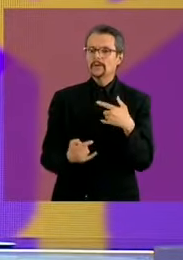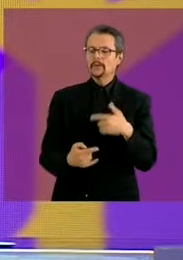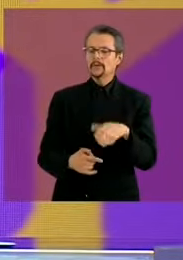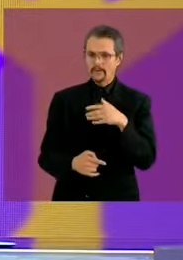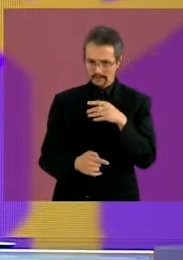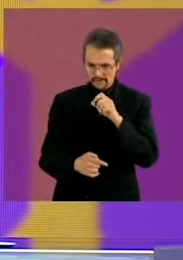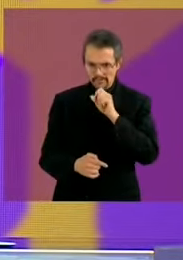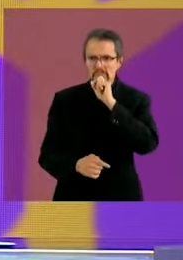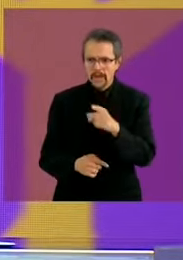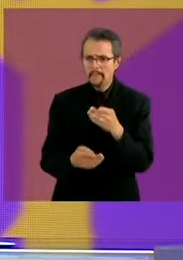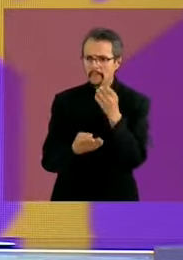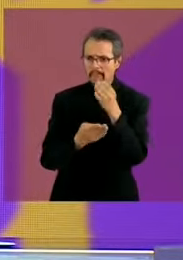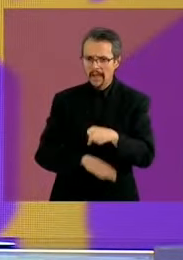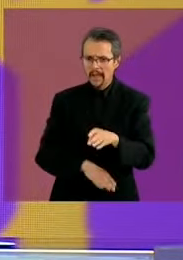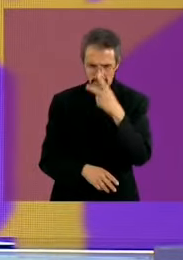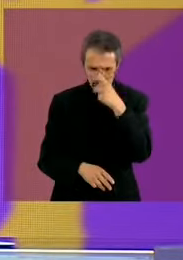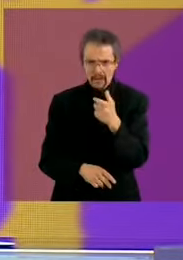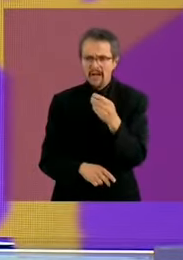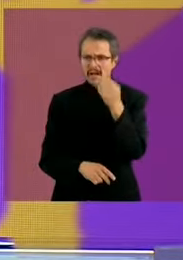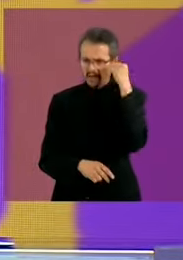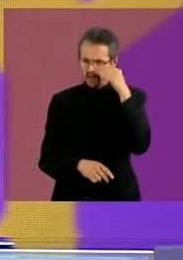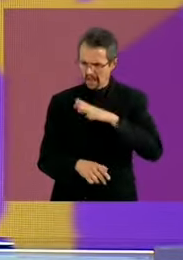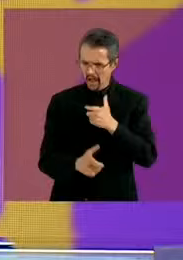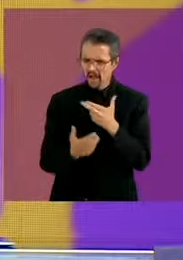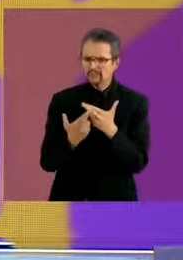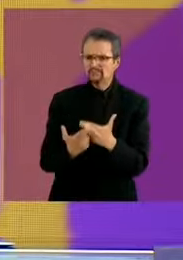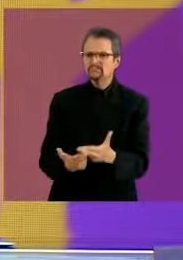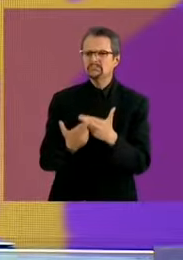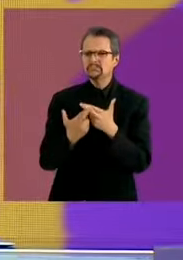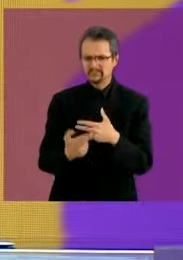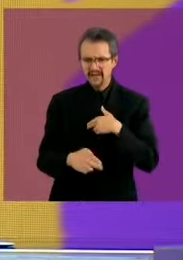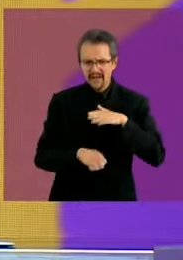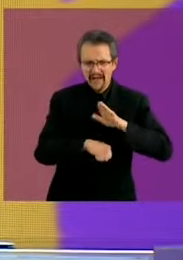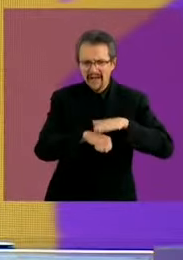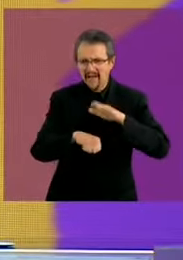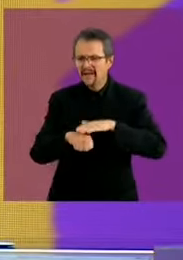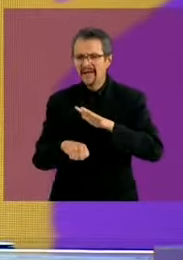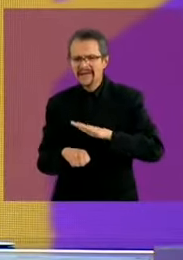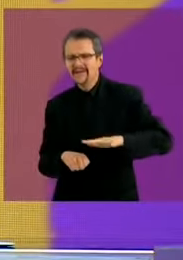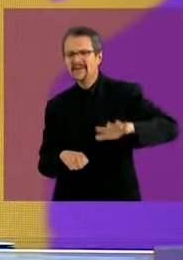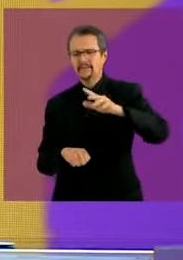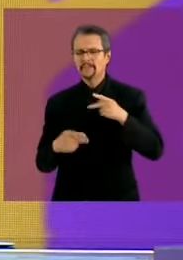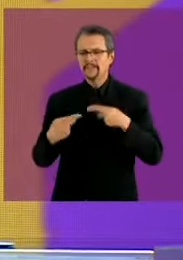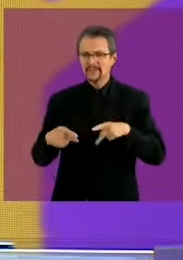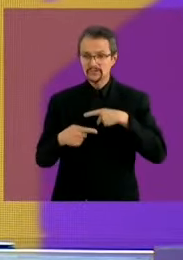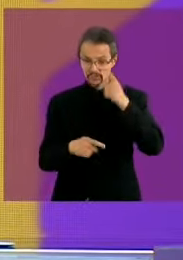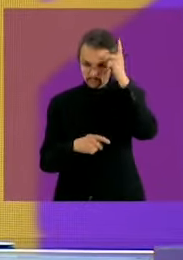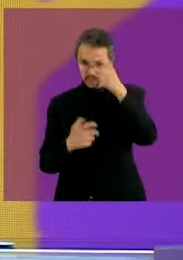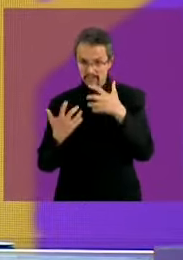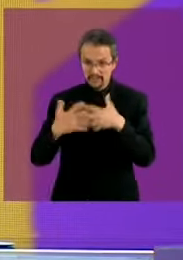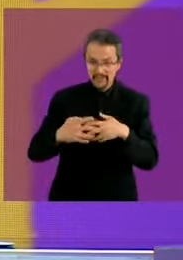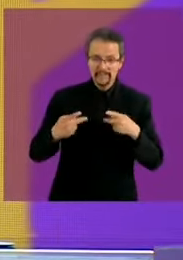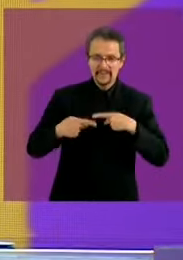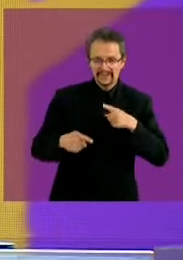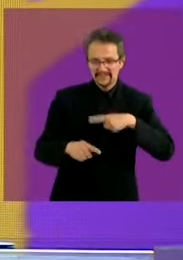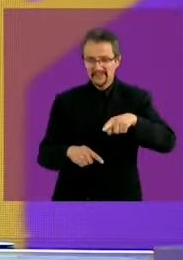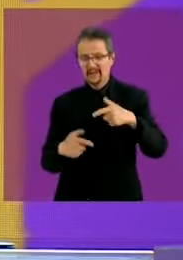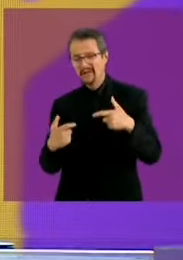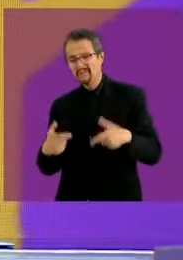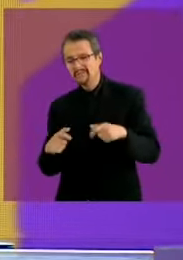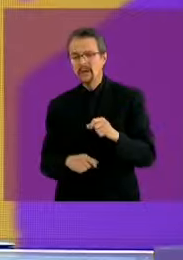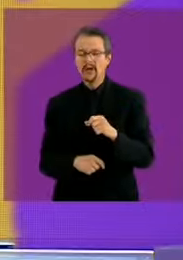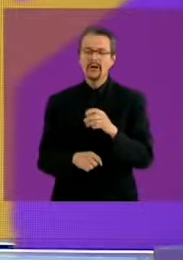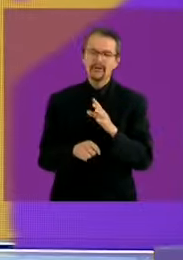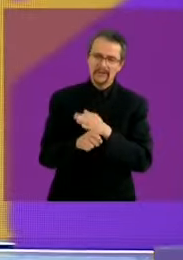del Banco de México hoy quiero hacer un llamado a todos y a todas a empresarios a clases medias a trabajadores a hombres